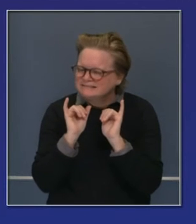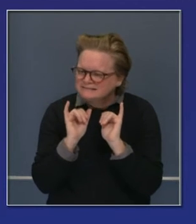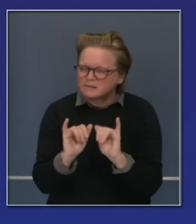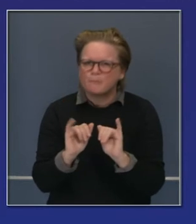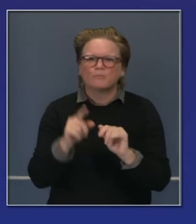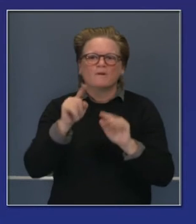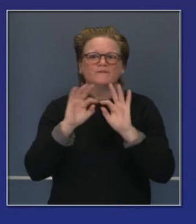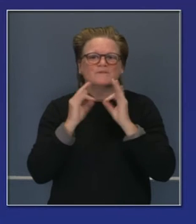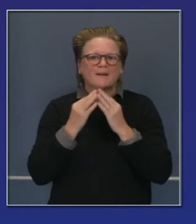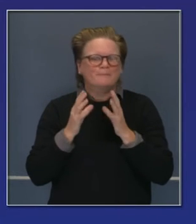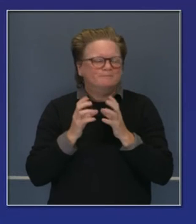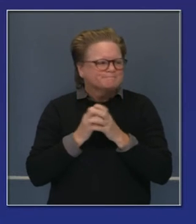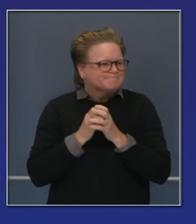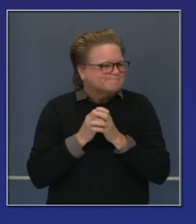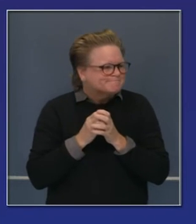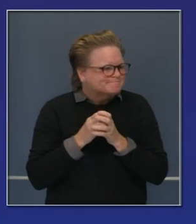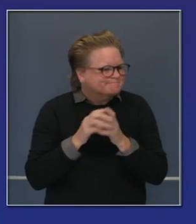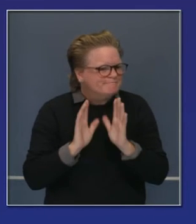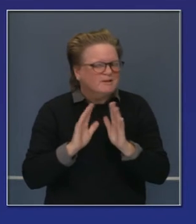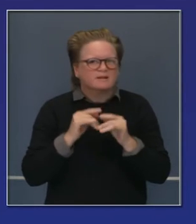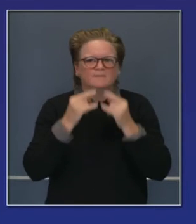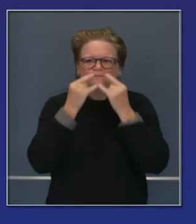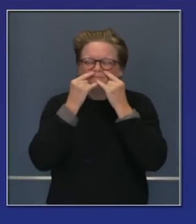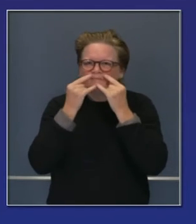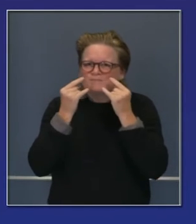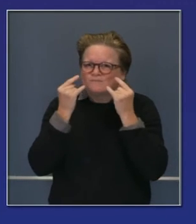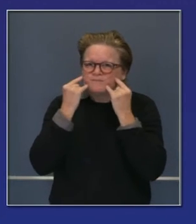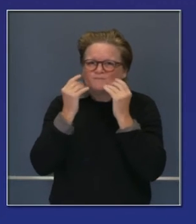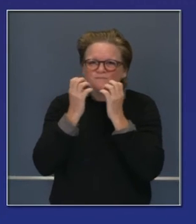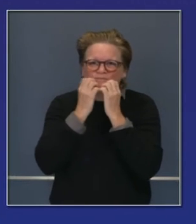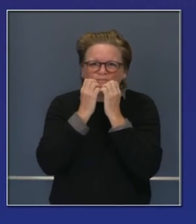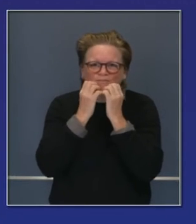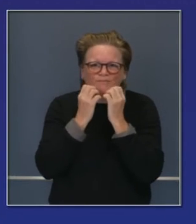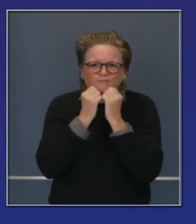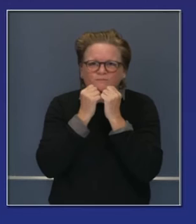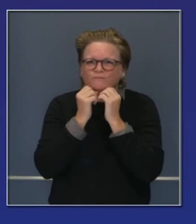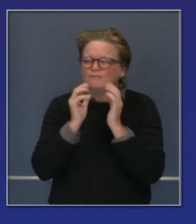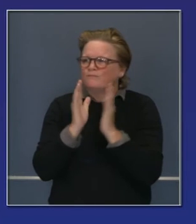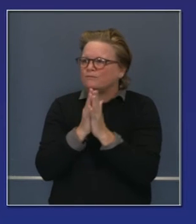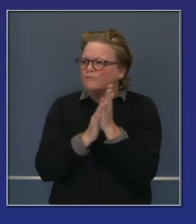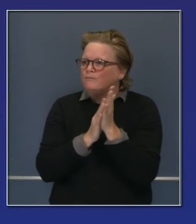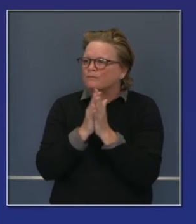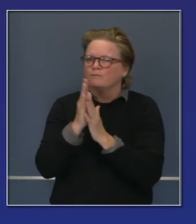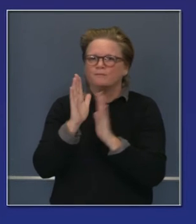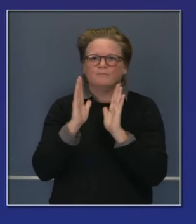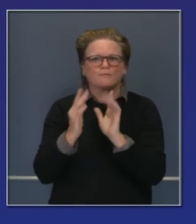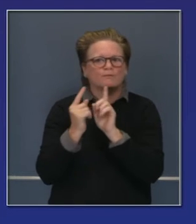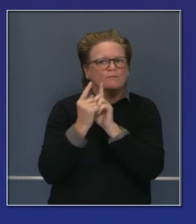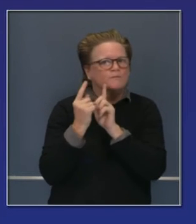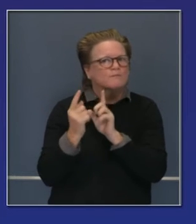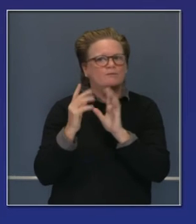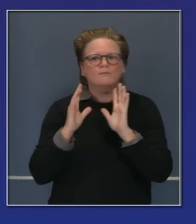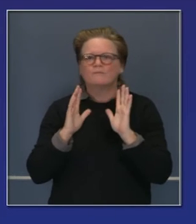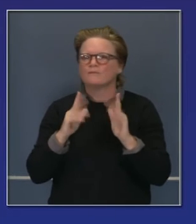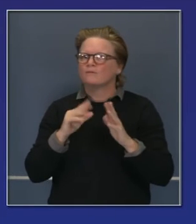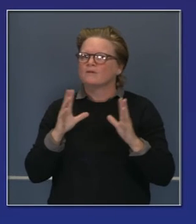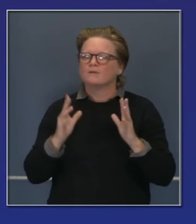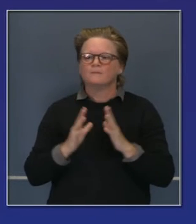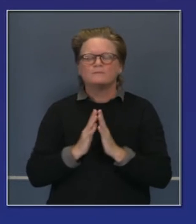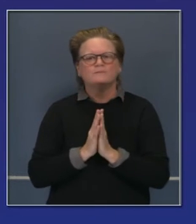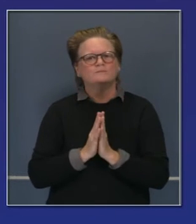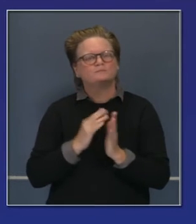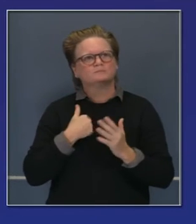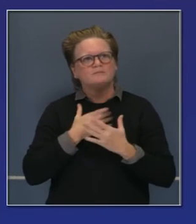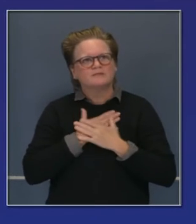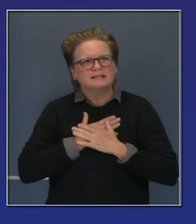les quiero recalcar que realmente sería un error leer estos encabezados y luego dar la espalda al progreso extraordinario